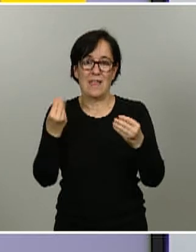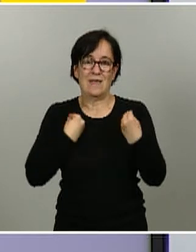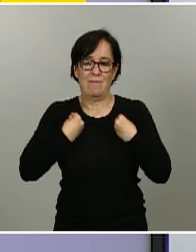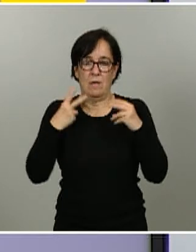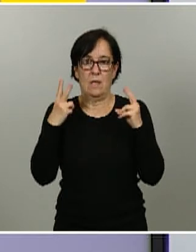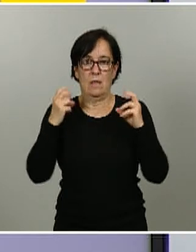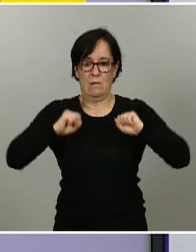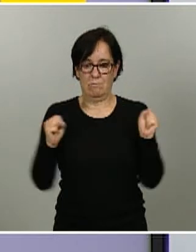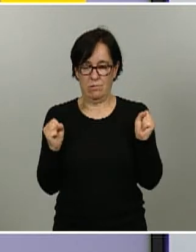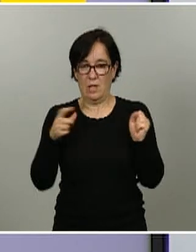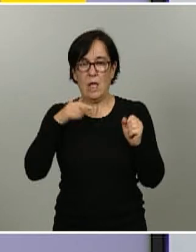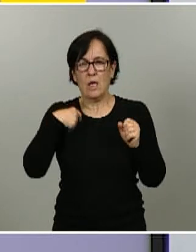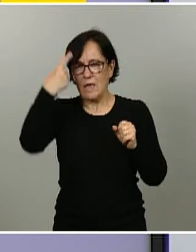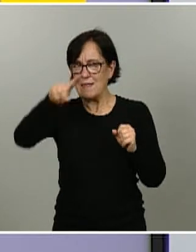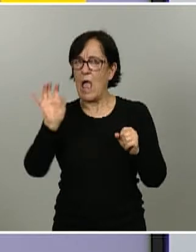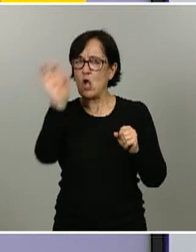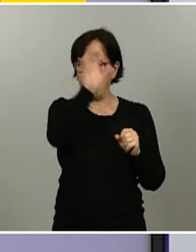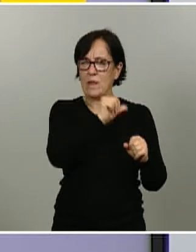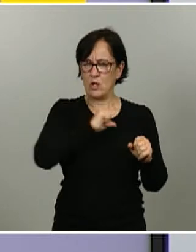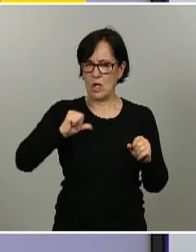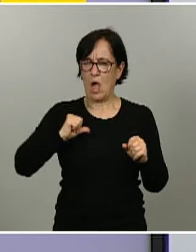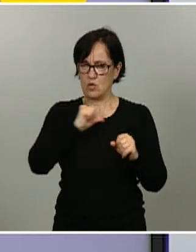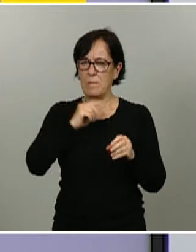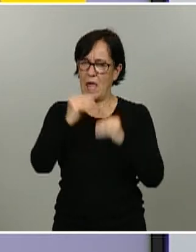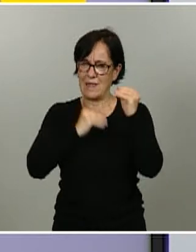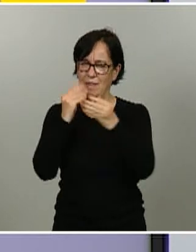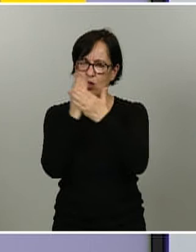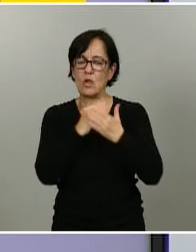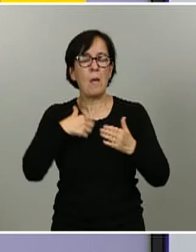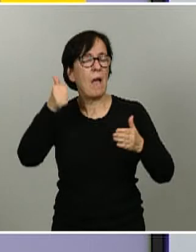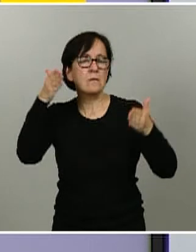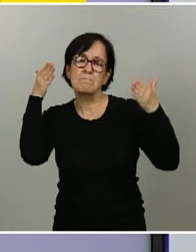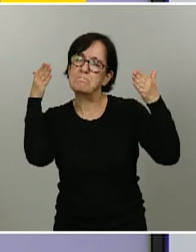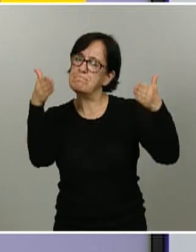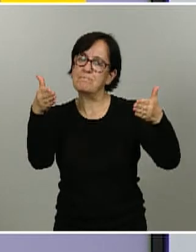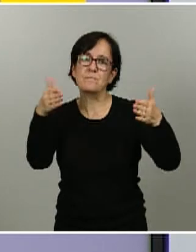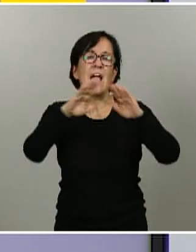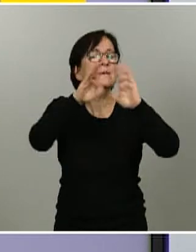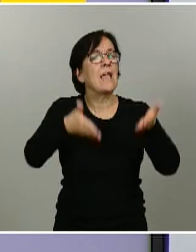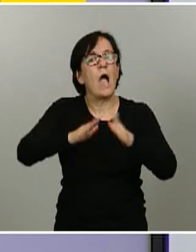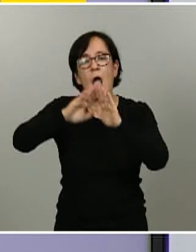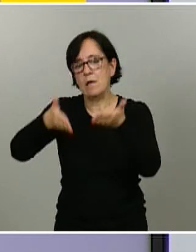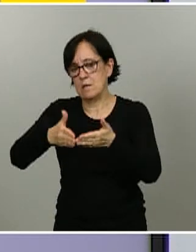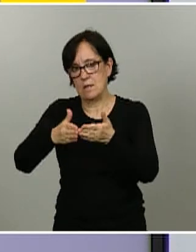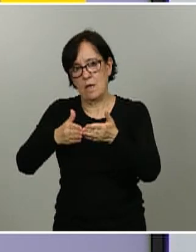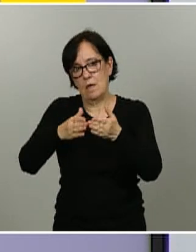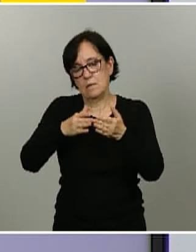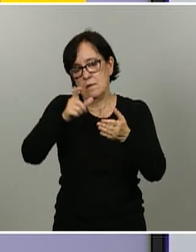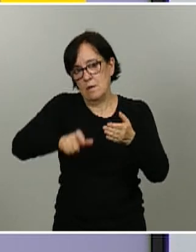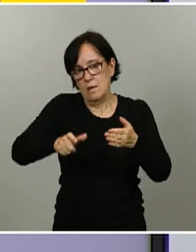llevando a cabo este tipo de estudios nosotros nos estamos dirigiendo a hogares o sea a domicilios